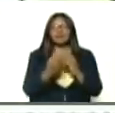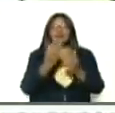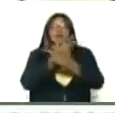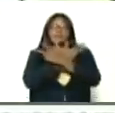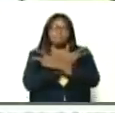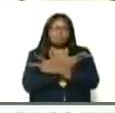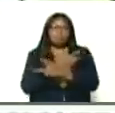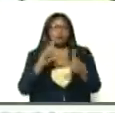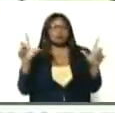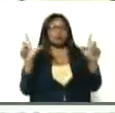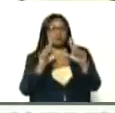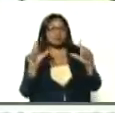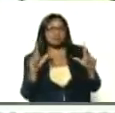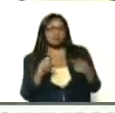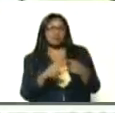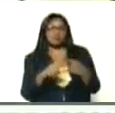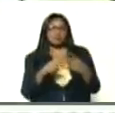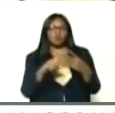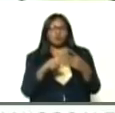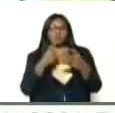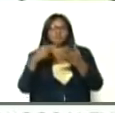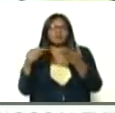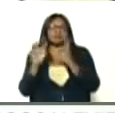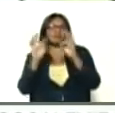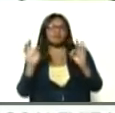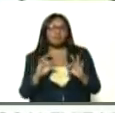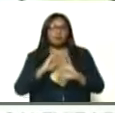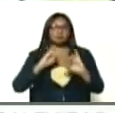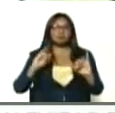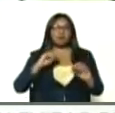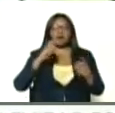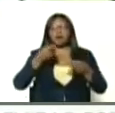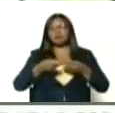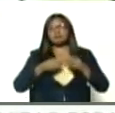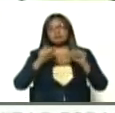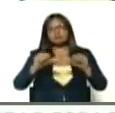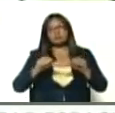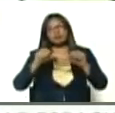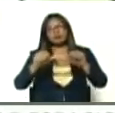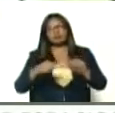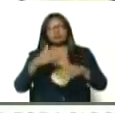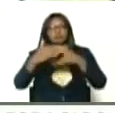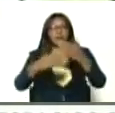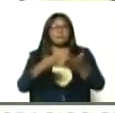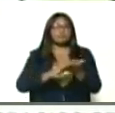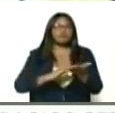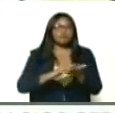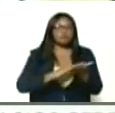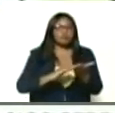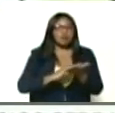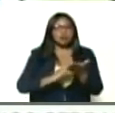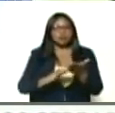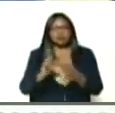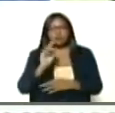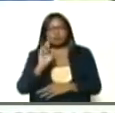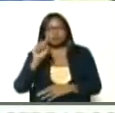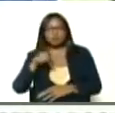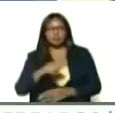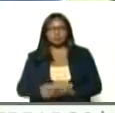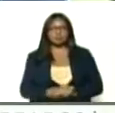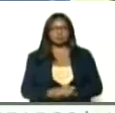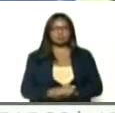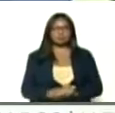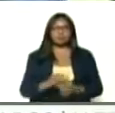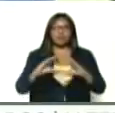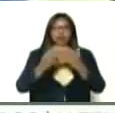por televisión, por distintas vías, que ya se están manteniendo, y que hemos venido, mejorando, perfeccionando, y las